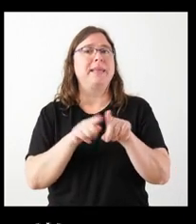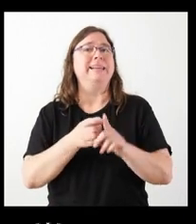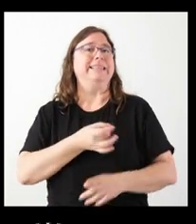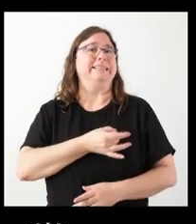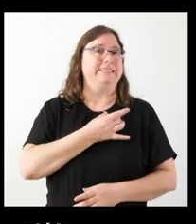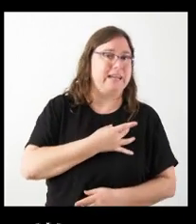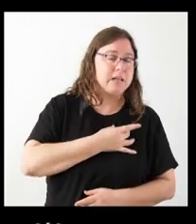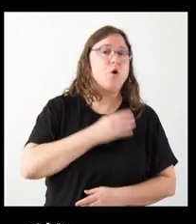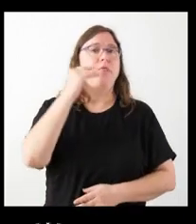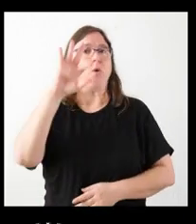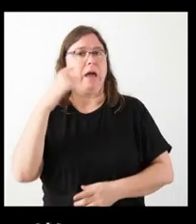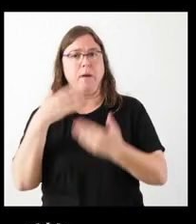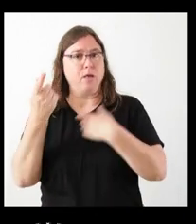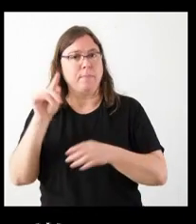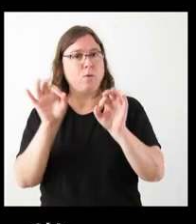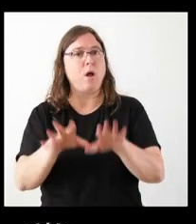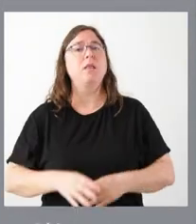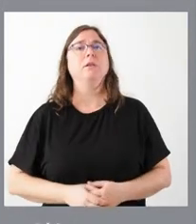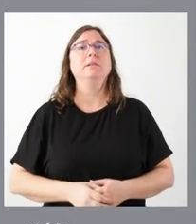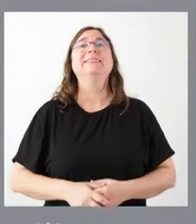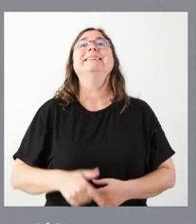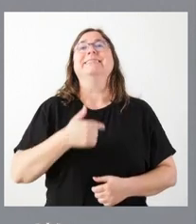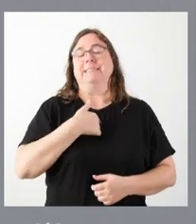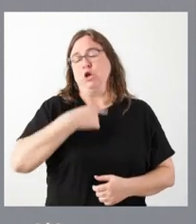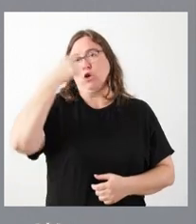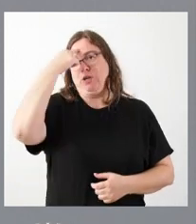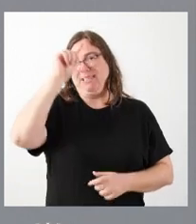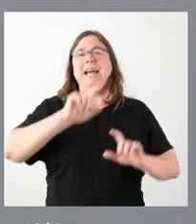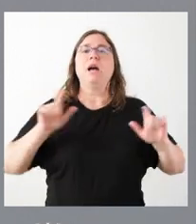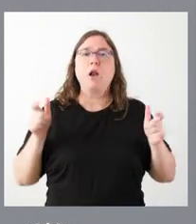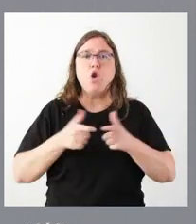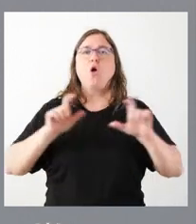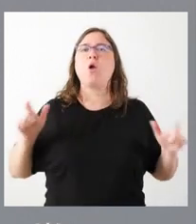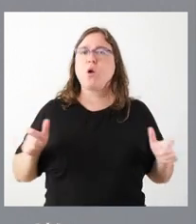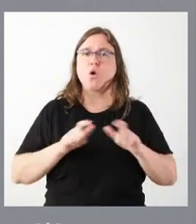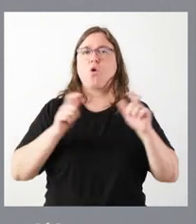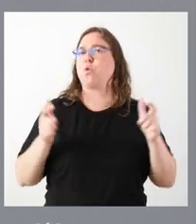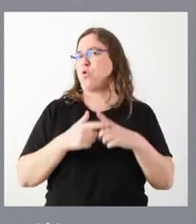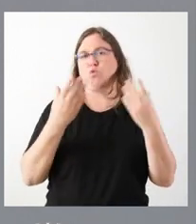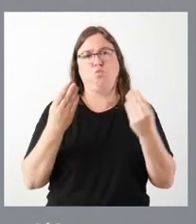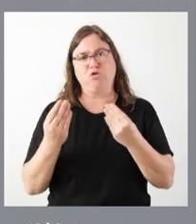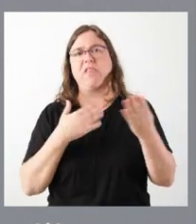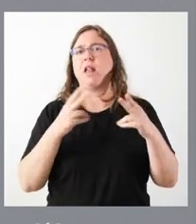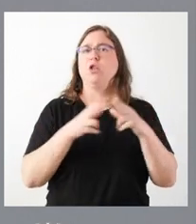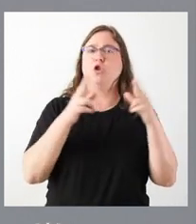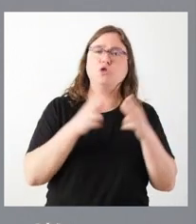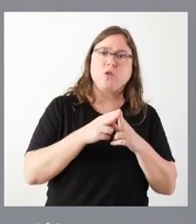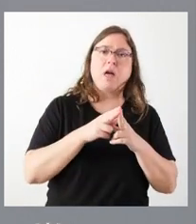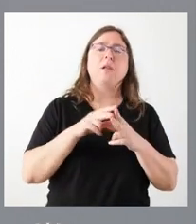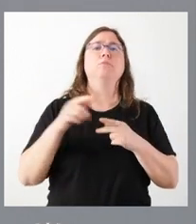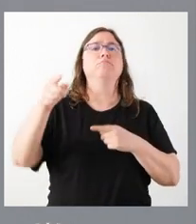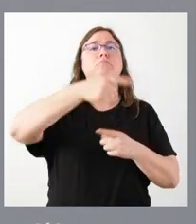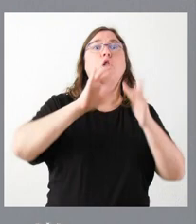comisiones y con UGT, con COE también se ha hablado. Yo sé que hay muchas reuniones en el ámbito del diálogo social y muchos contactos por parte de varias consejerías.